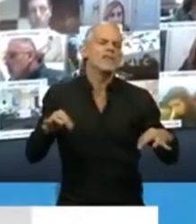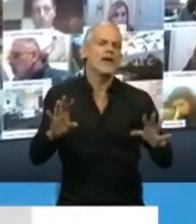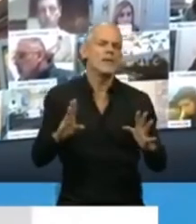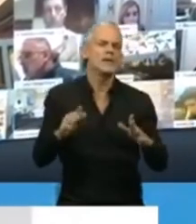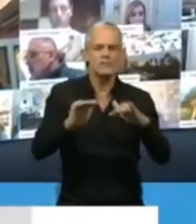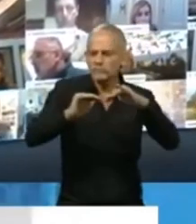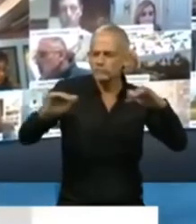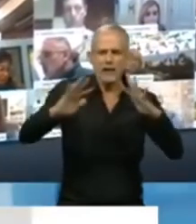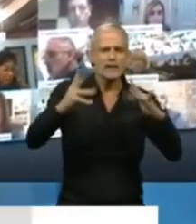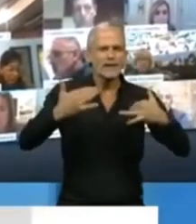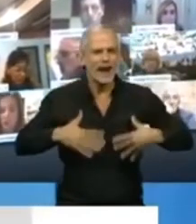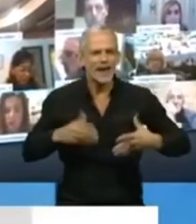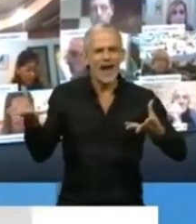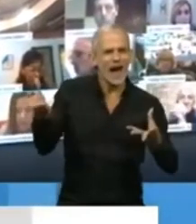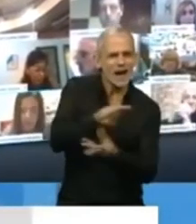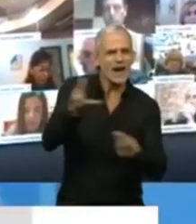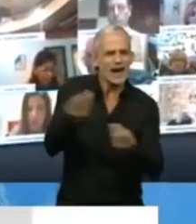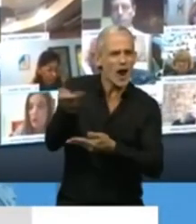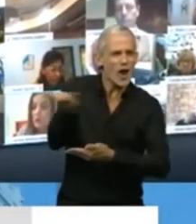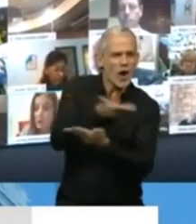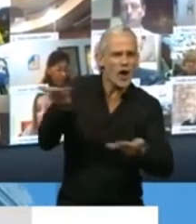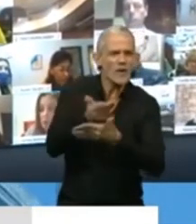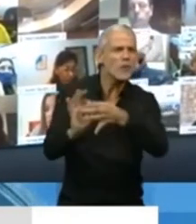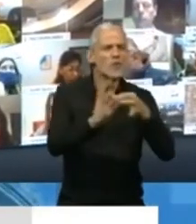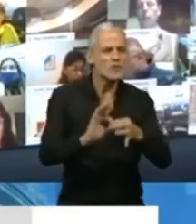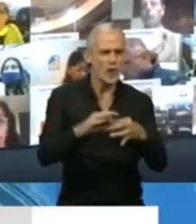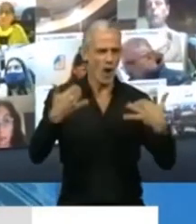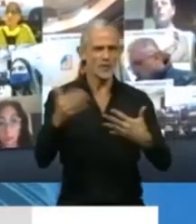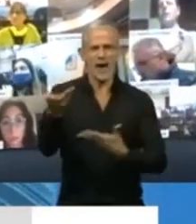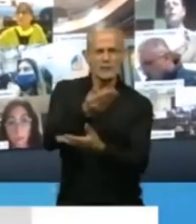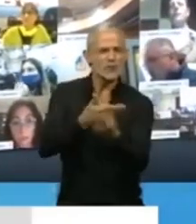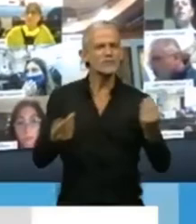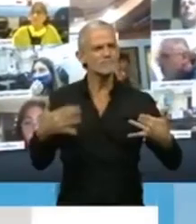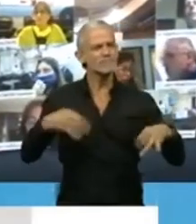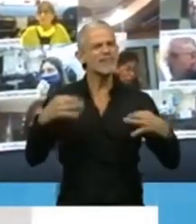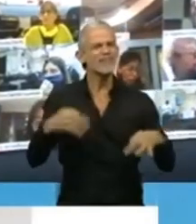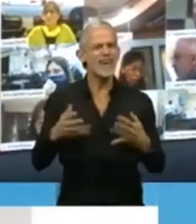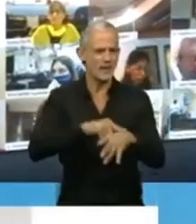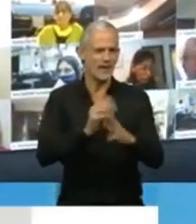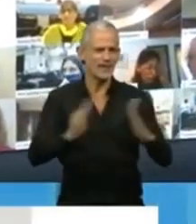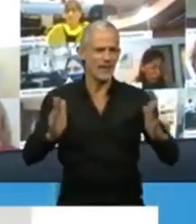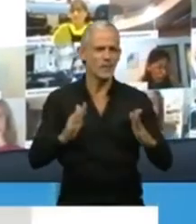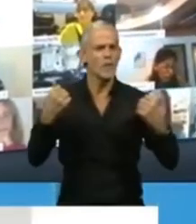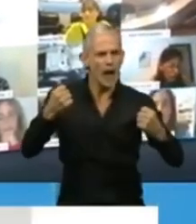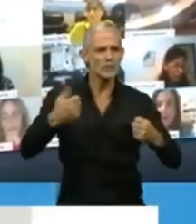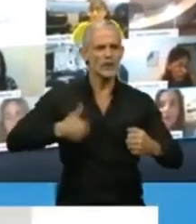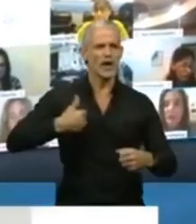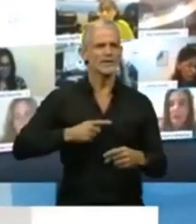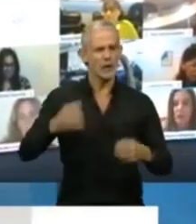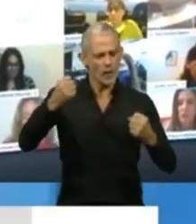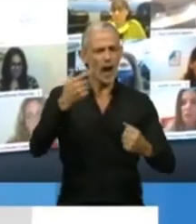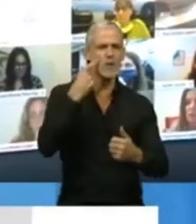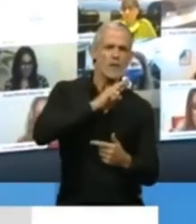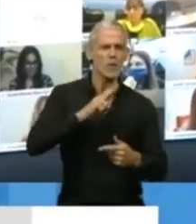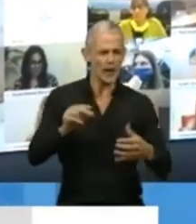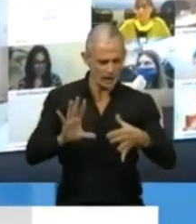armonía, de colaboración, de unión, de solidaridad. Vamos argentinos, vamos argentinas,